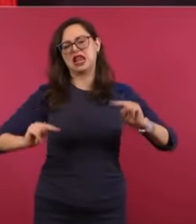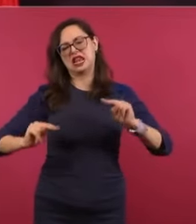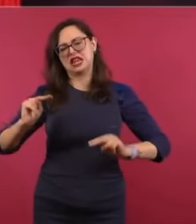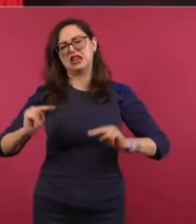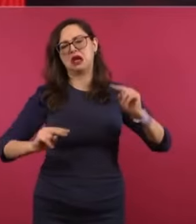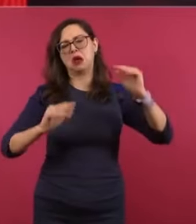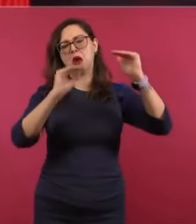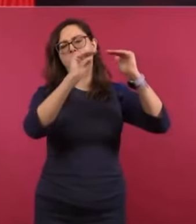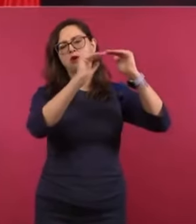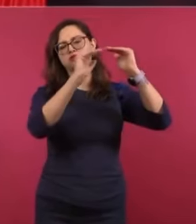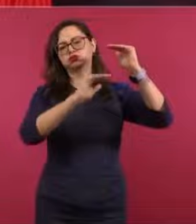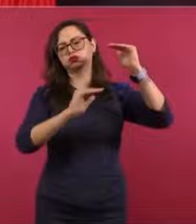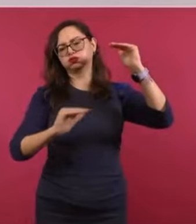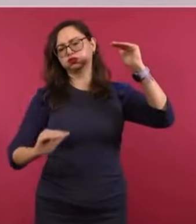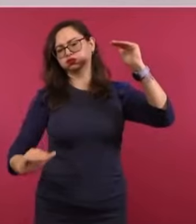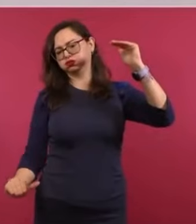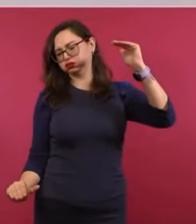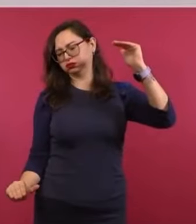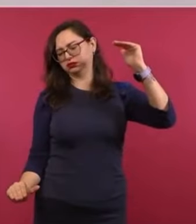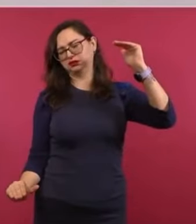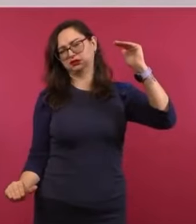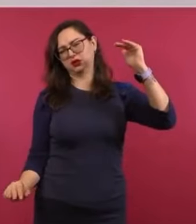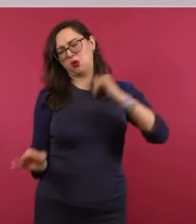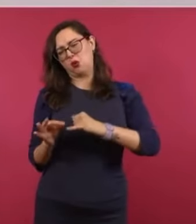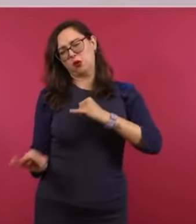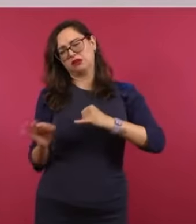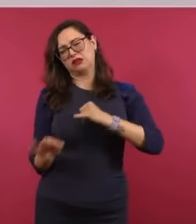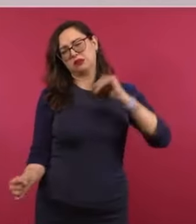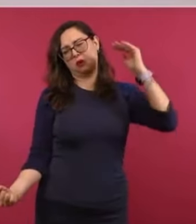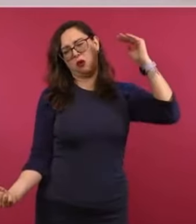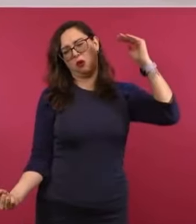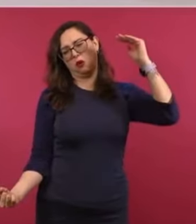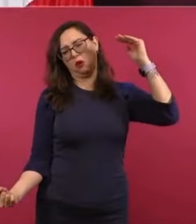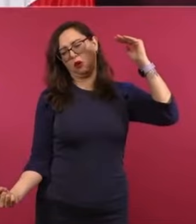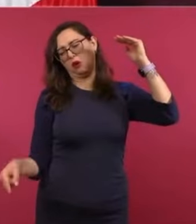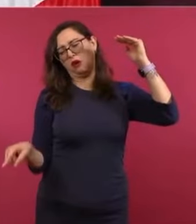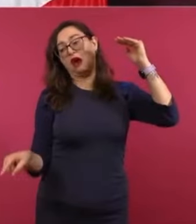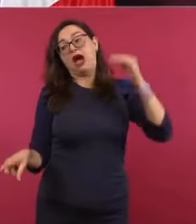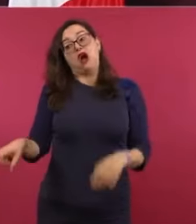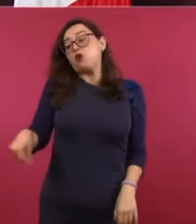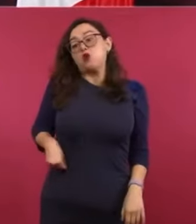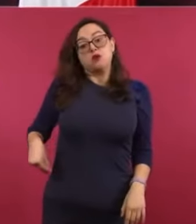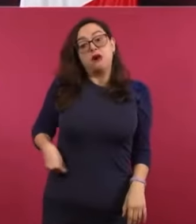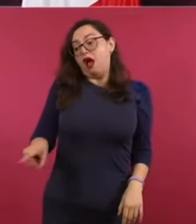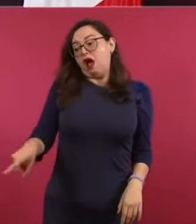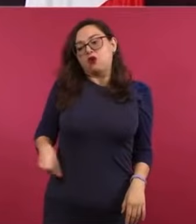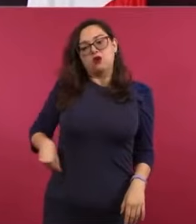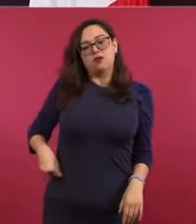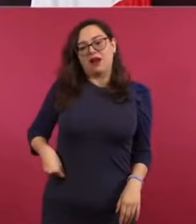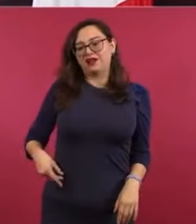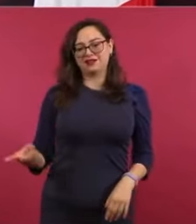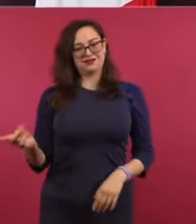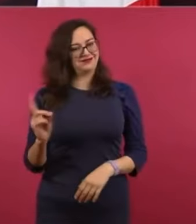Entonces, también esa es una mala costumbre, de echarle la culpa siempre al de abajo, al peón,